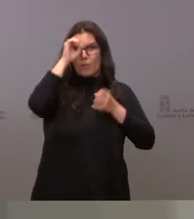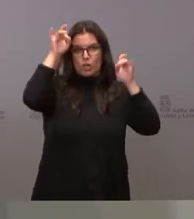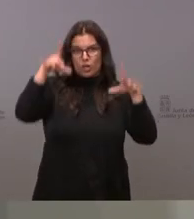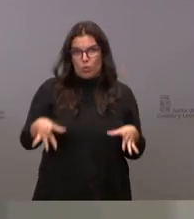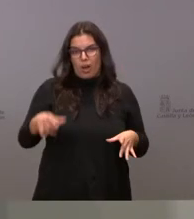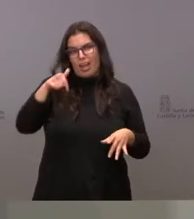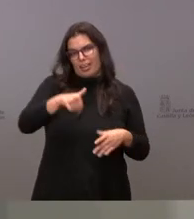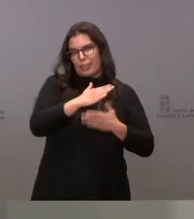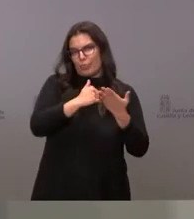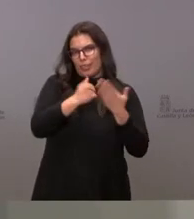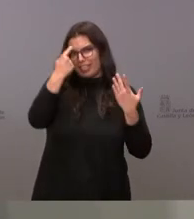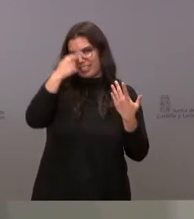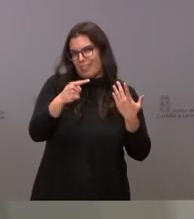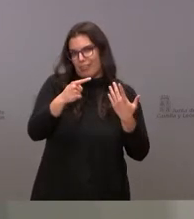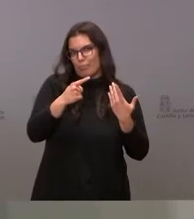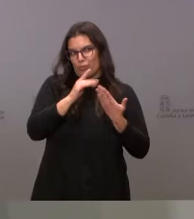lo que estamos hablando.